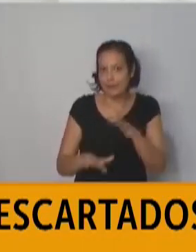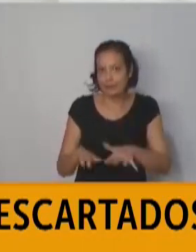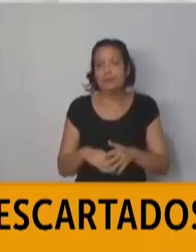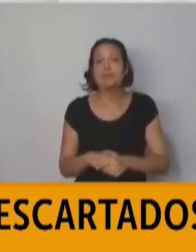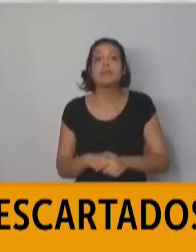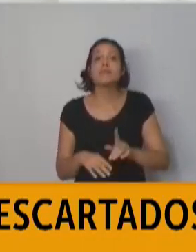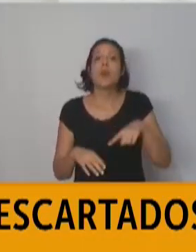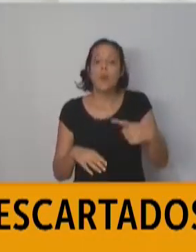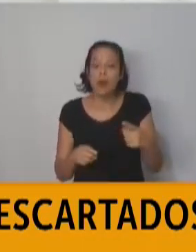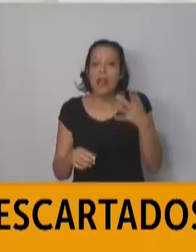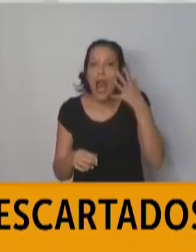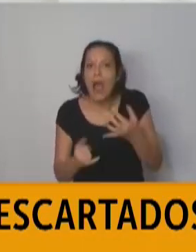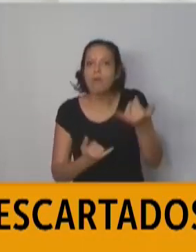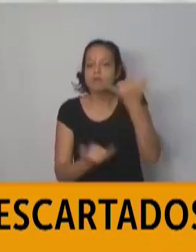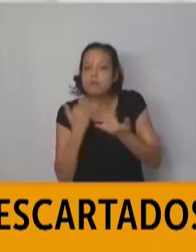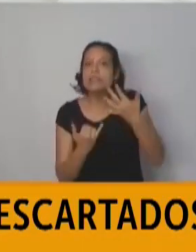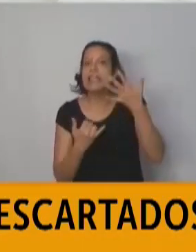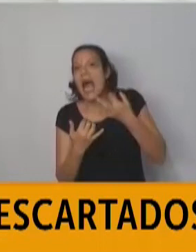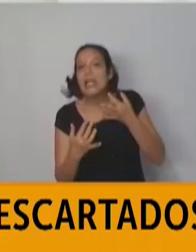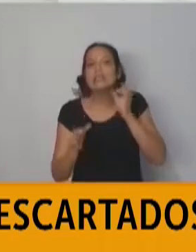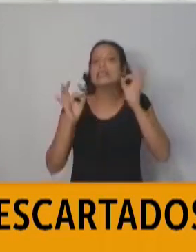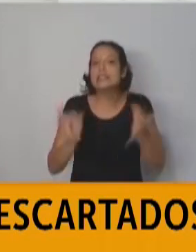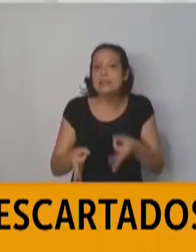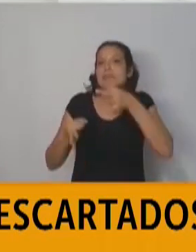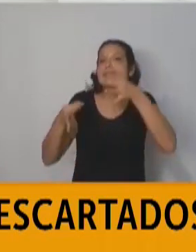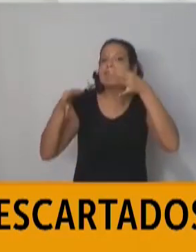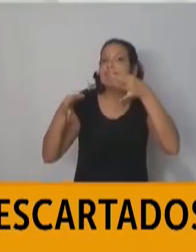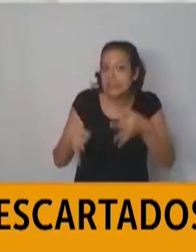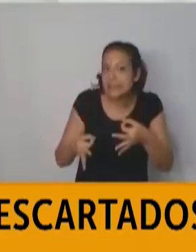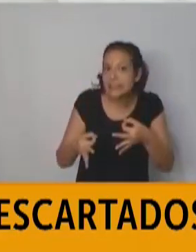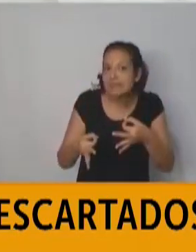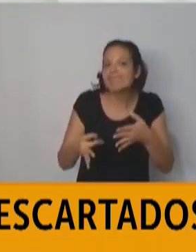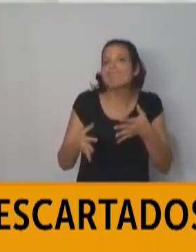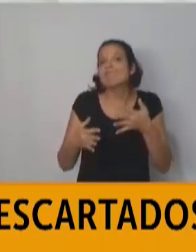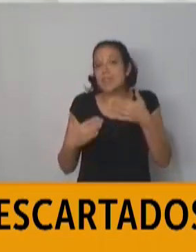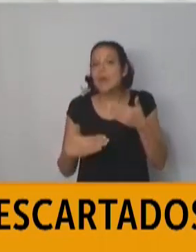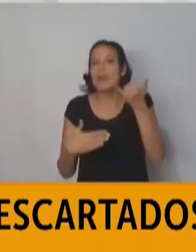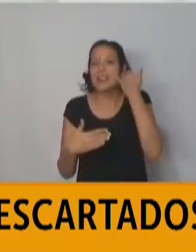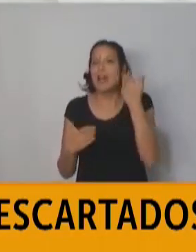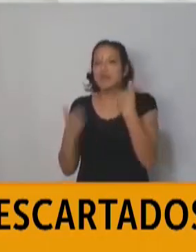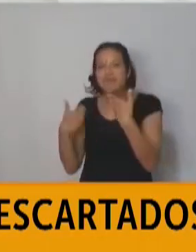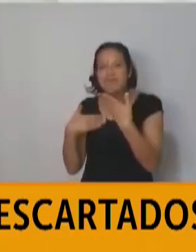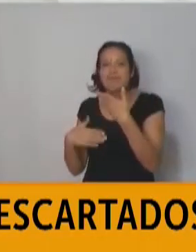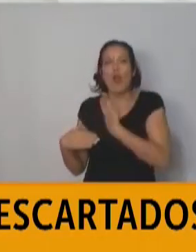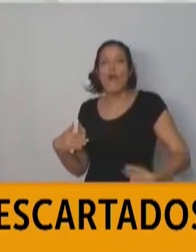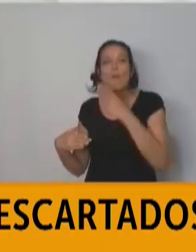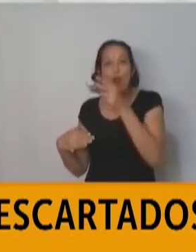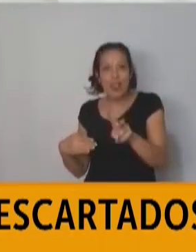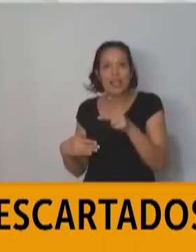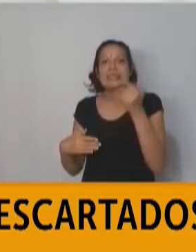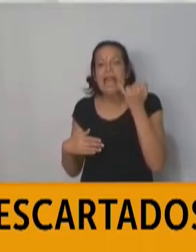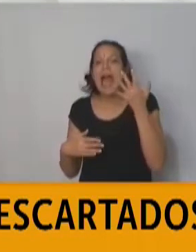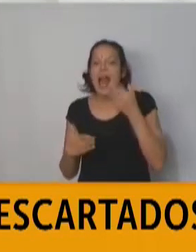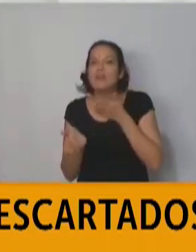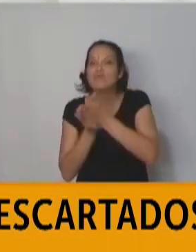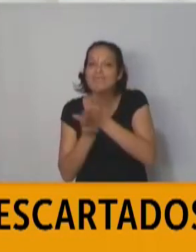tengamos medianamente cierta certeza, seguramente, porque ya lo hemos hablado con el gobernador, vamos a implementar algunas